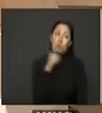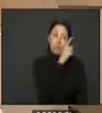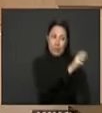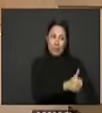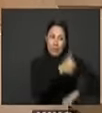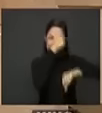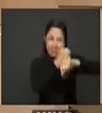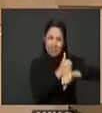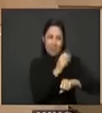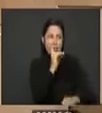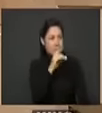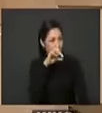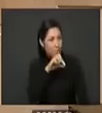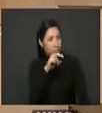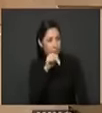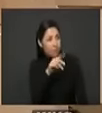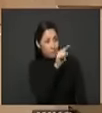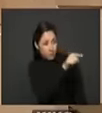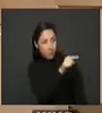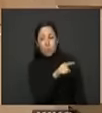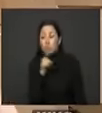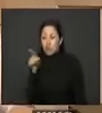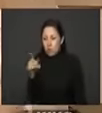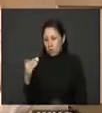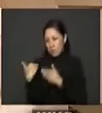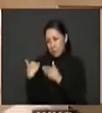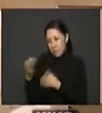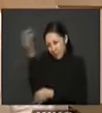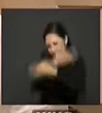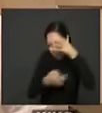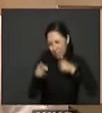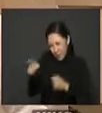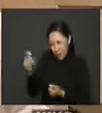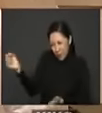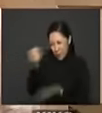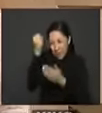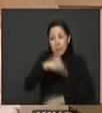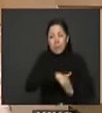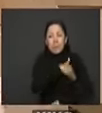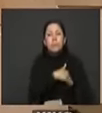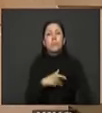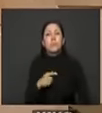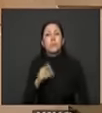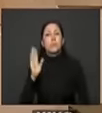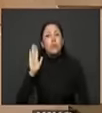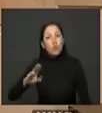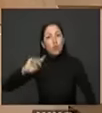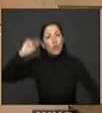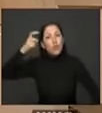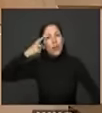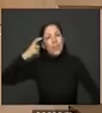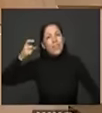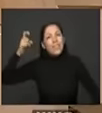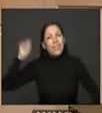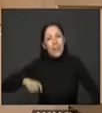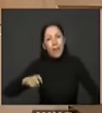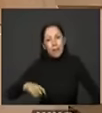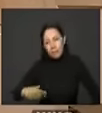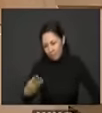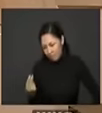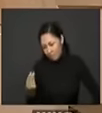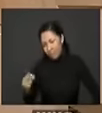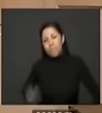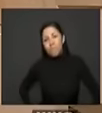nacional señor ministro de hacienda encargado el gobierno nacional se tiene que meter la mano al bolsillo